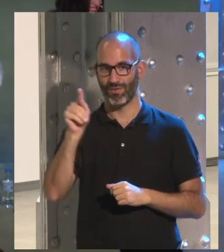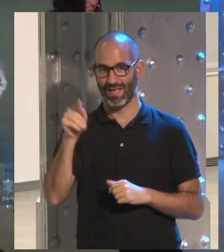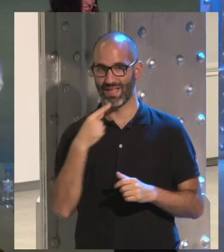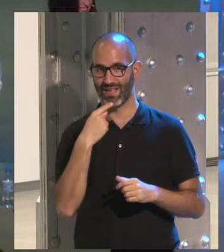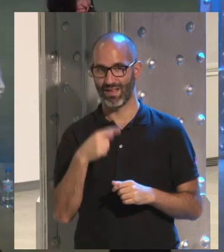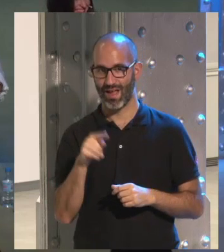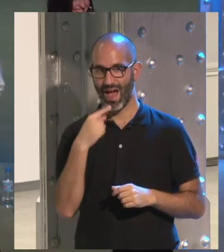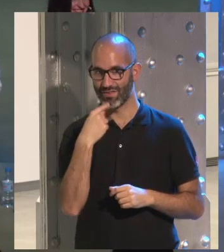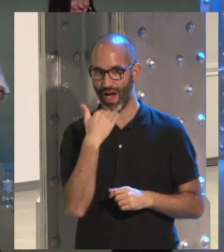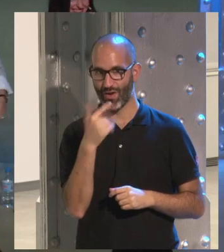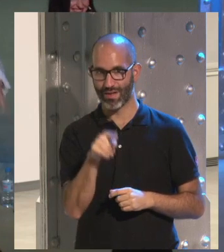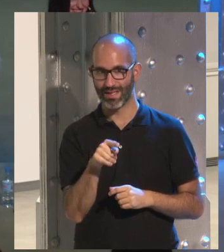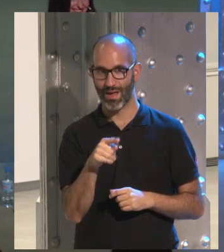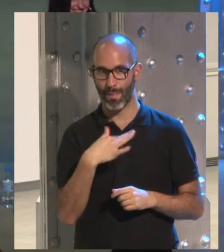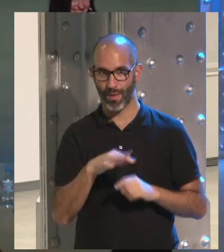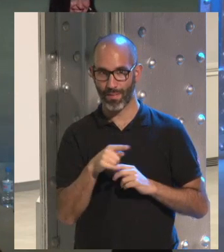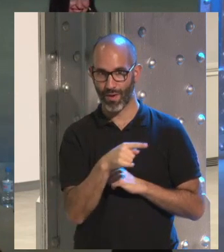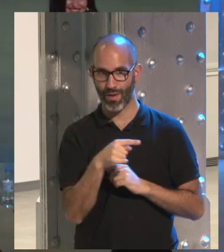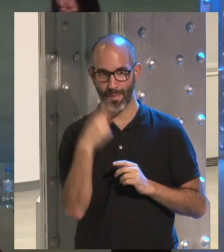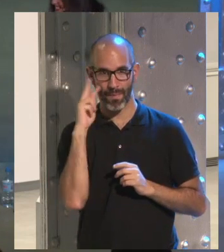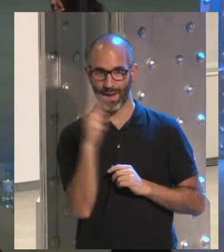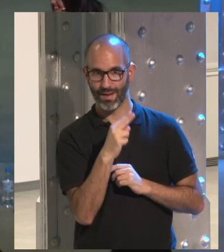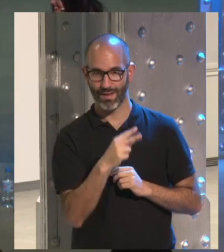micrófono por ahí abajo podemos ir hasta allí